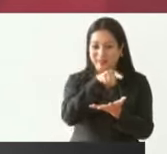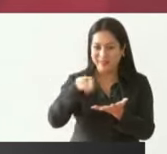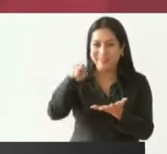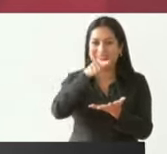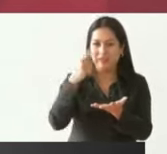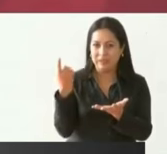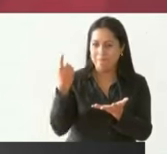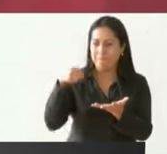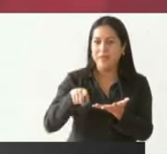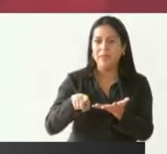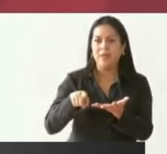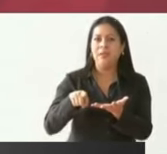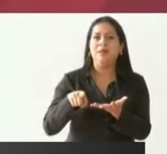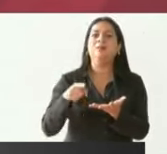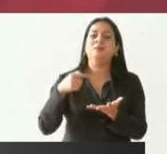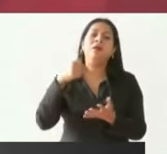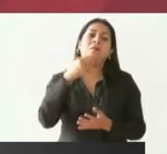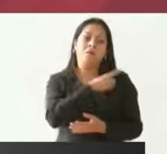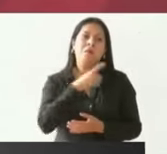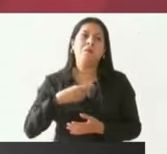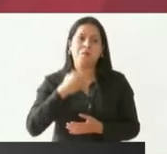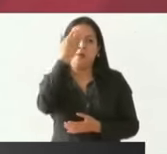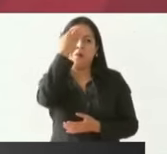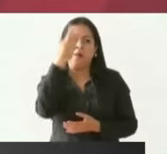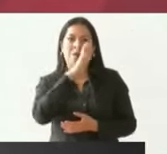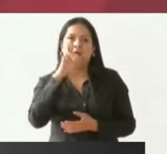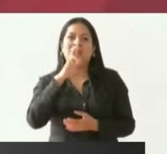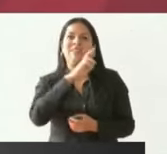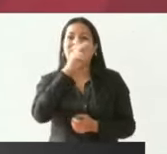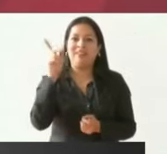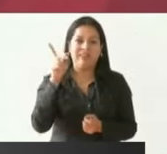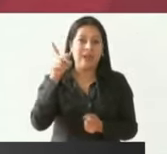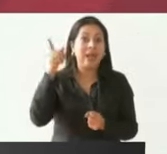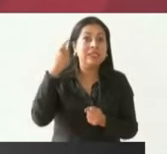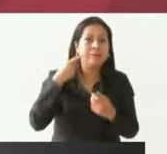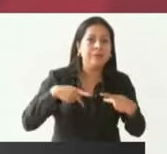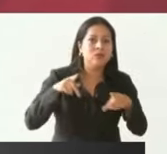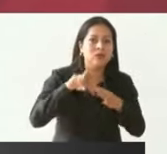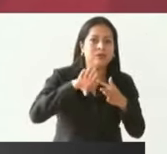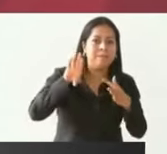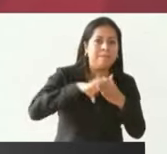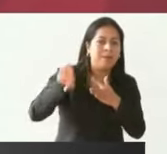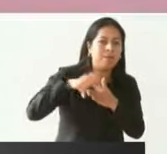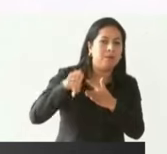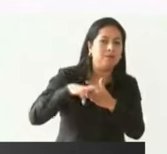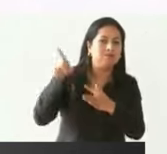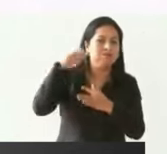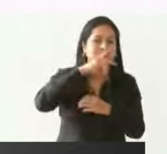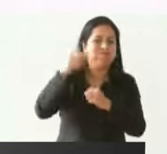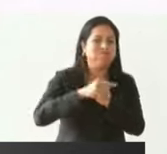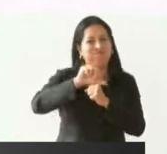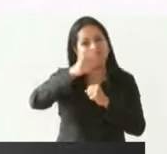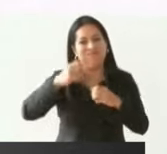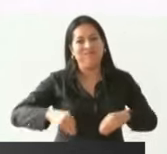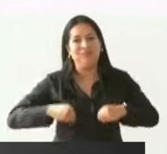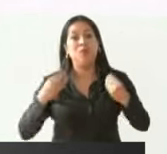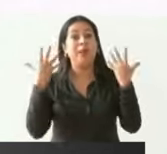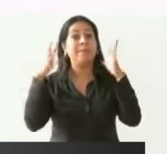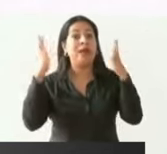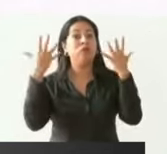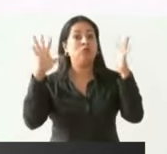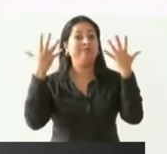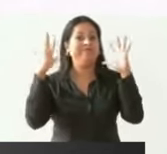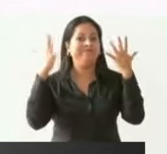tenemos que reconocerlo, nuestros paisanos migrantes, un aplauso para los